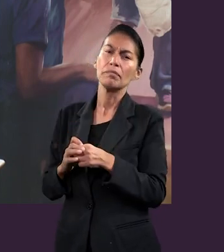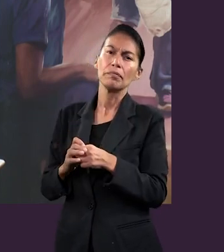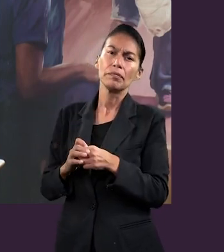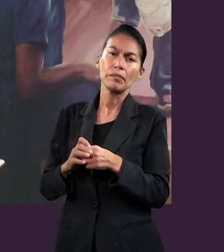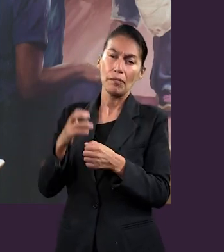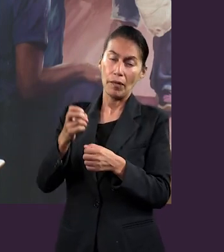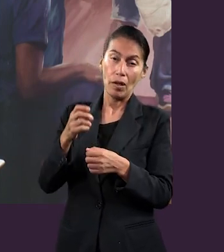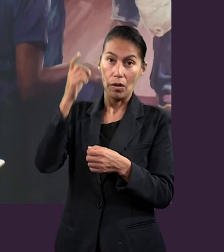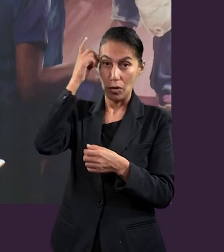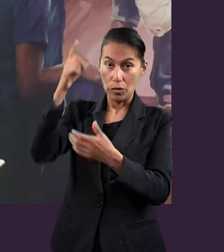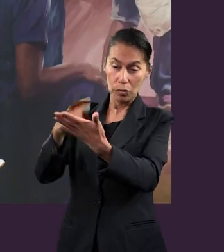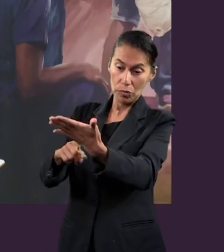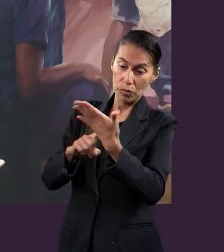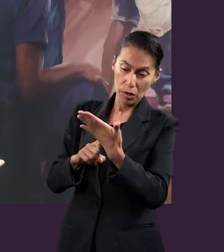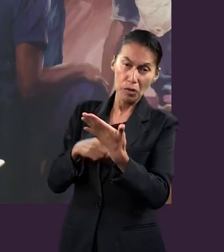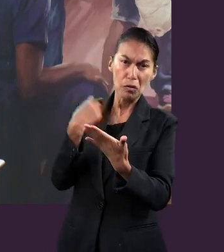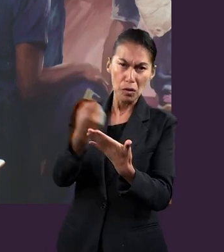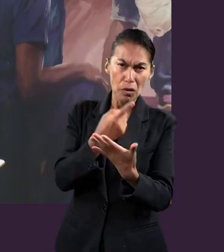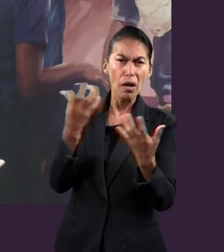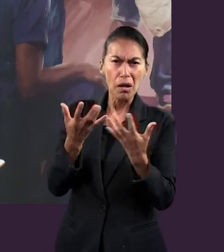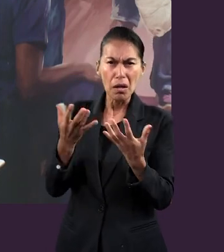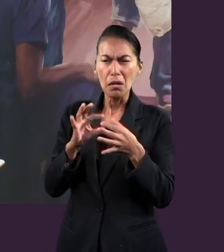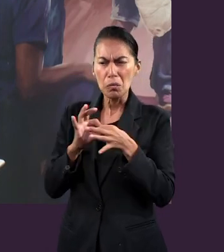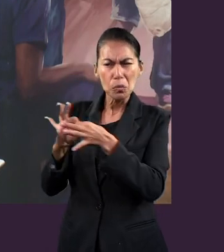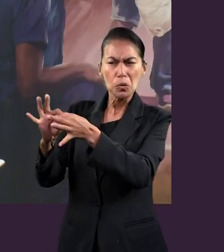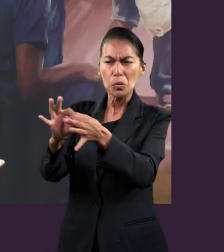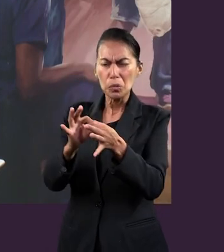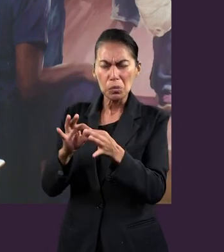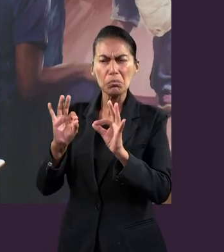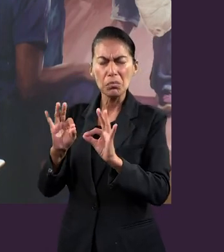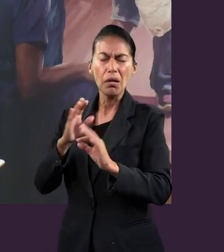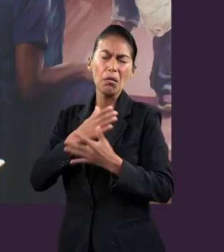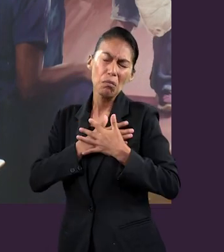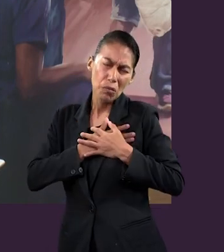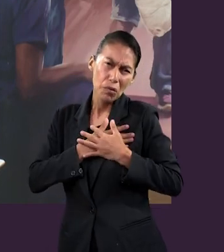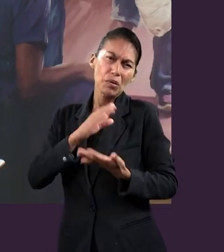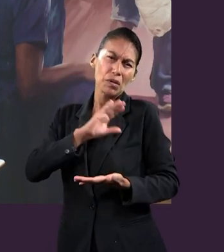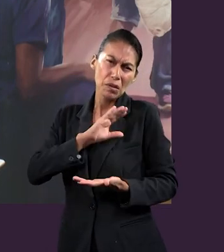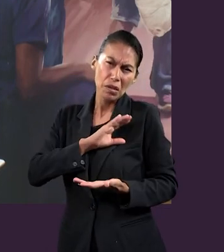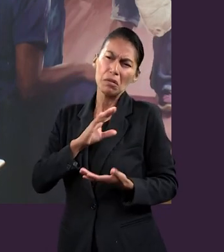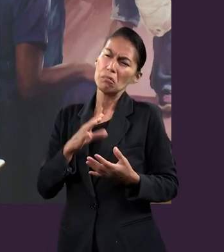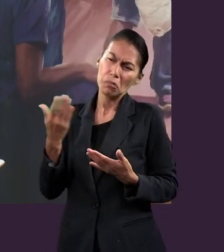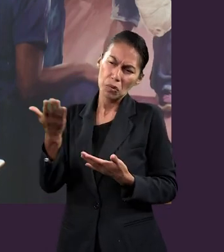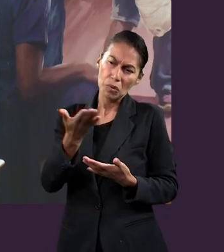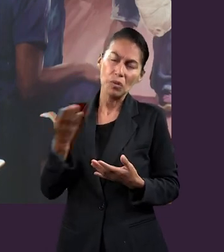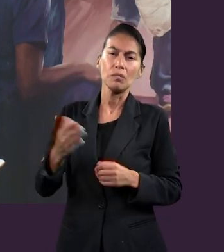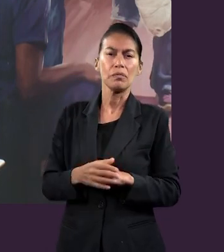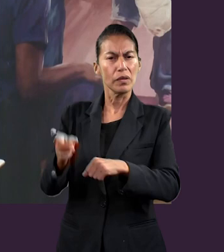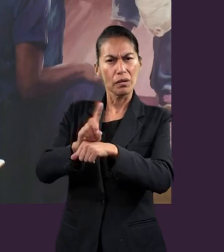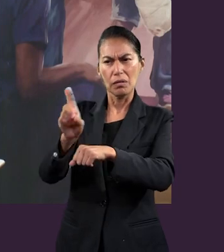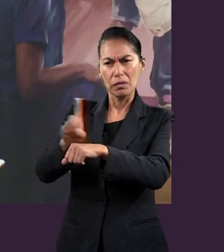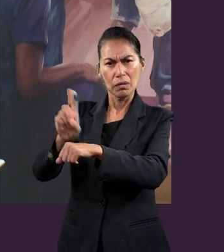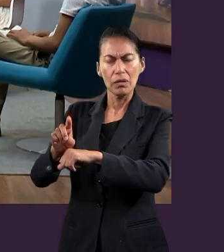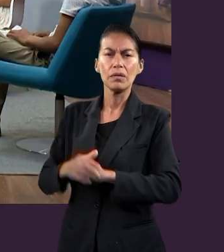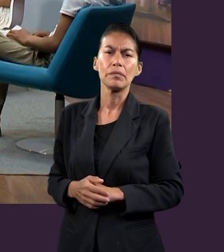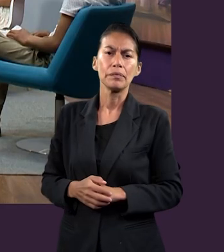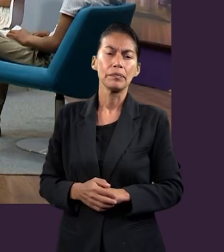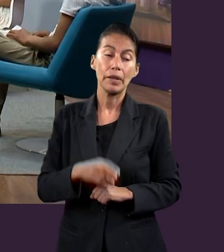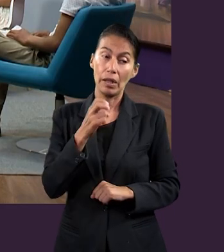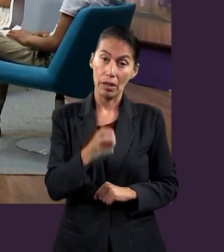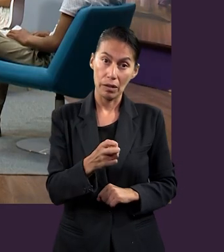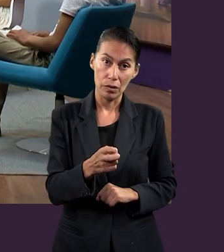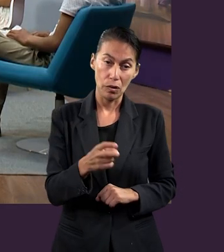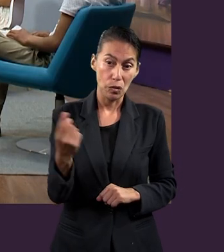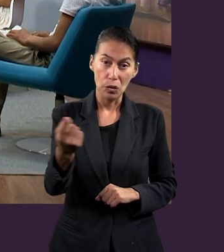camino perfecto por el cual nosotros debemos andar día con día para formar buenas relaciones. Y este